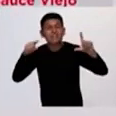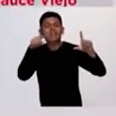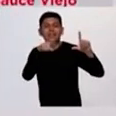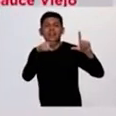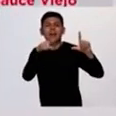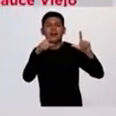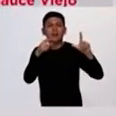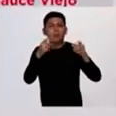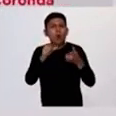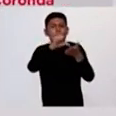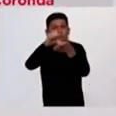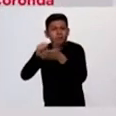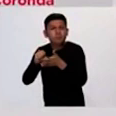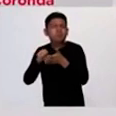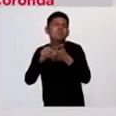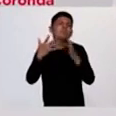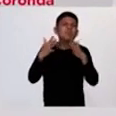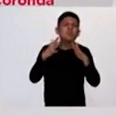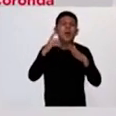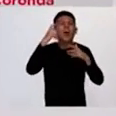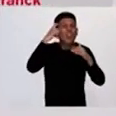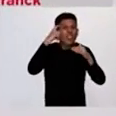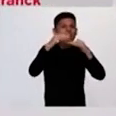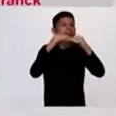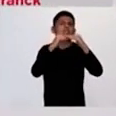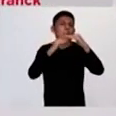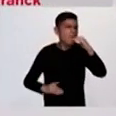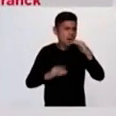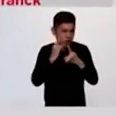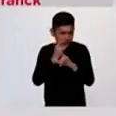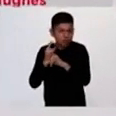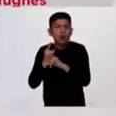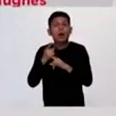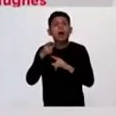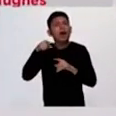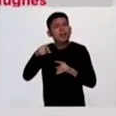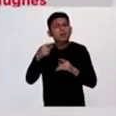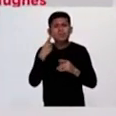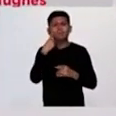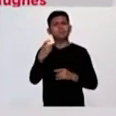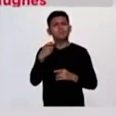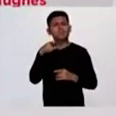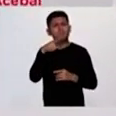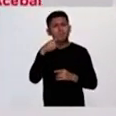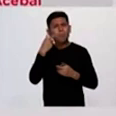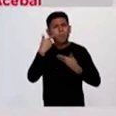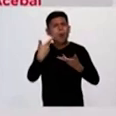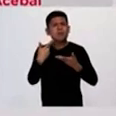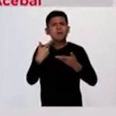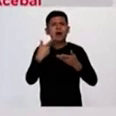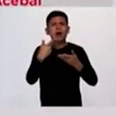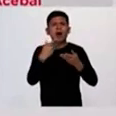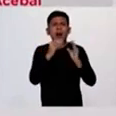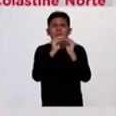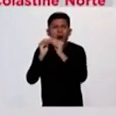las demás localidades que tienen 10 o menos casos. Esto nos permite evidenciar la distribución